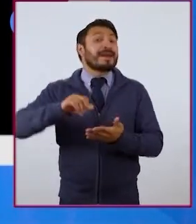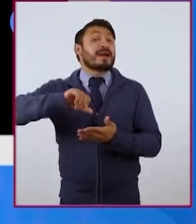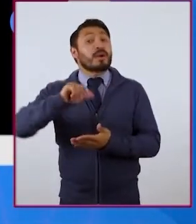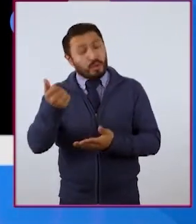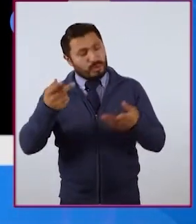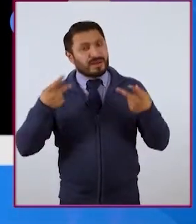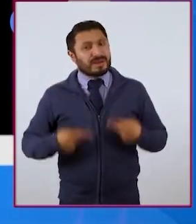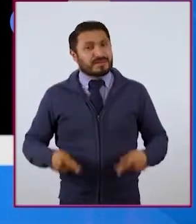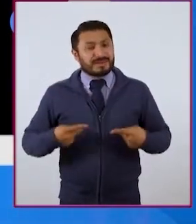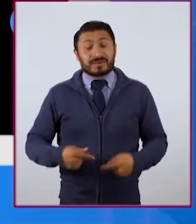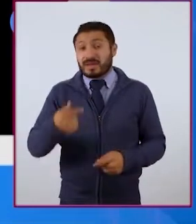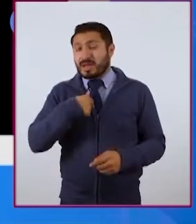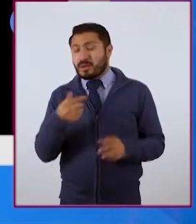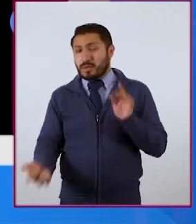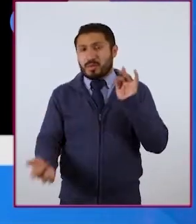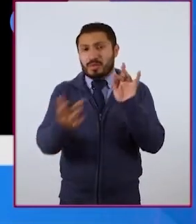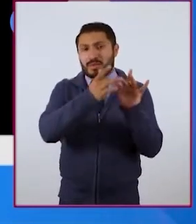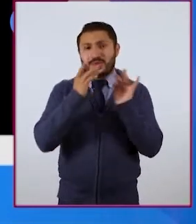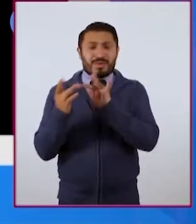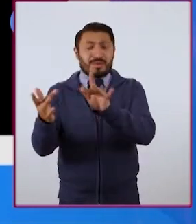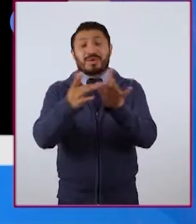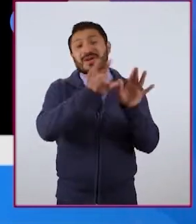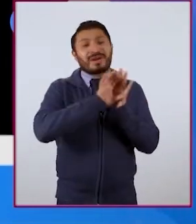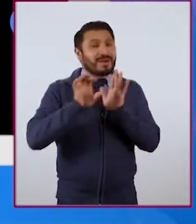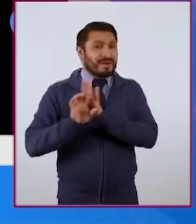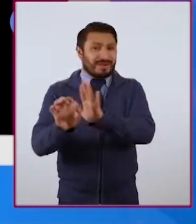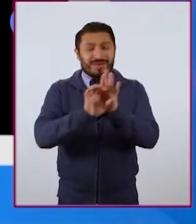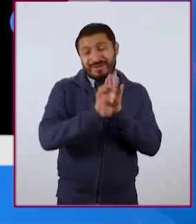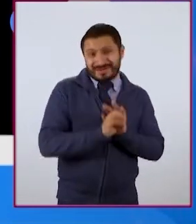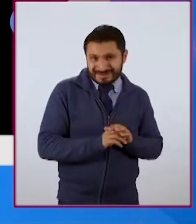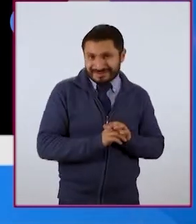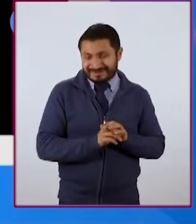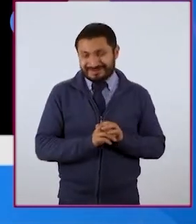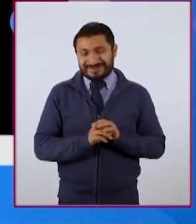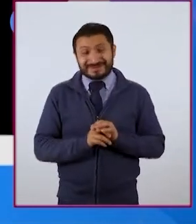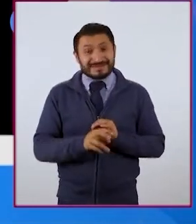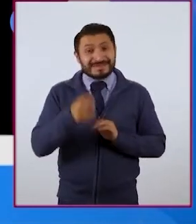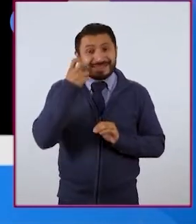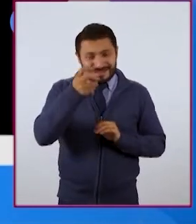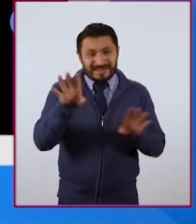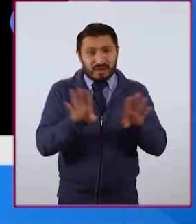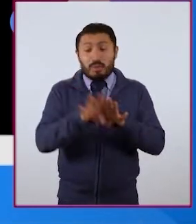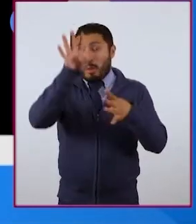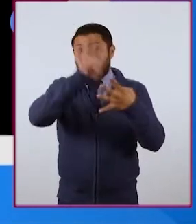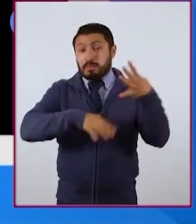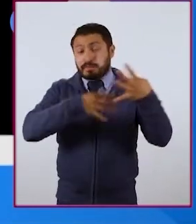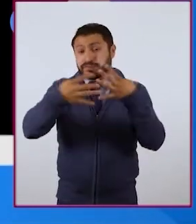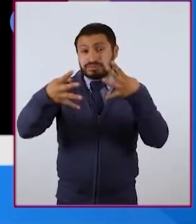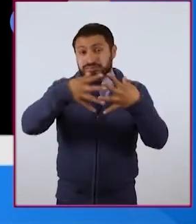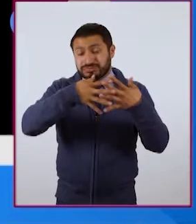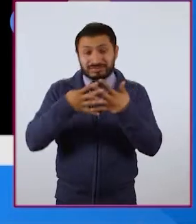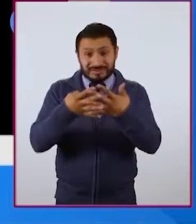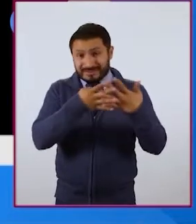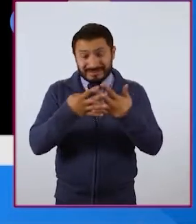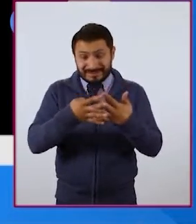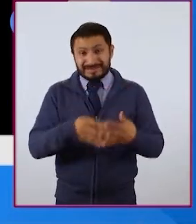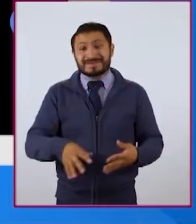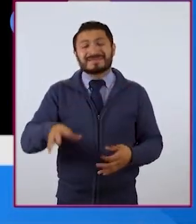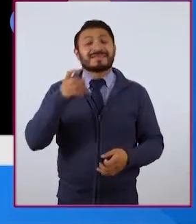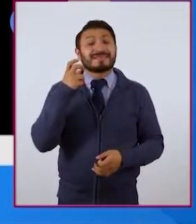personas. Me conecto a otros cuartos. Entonces, en esa conexión, justamente, ahí